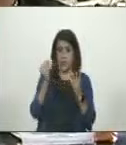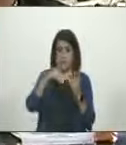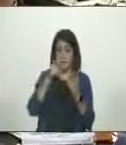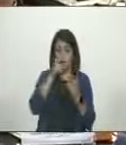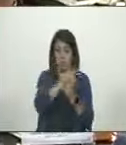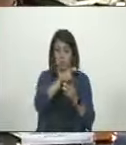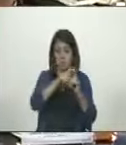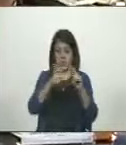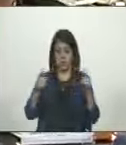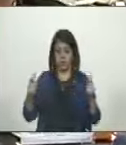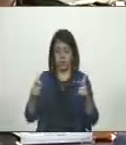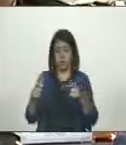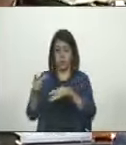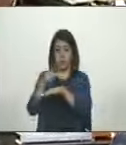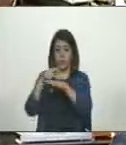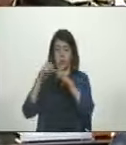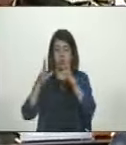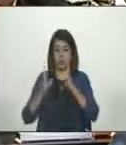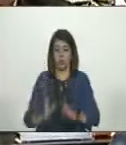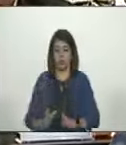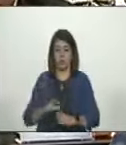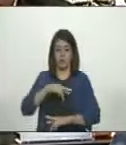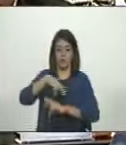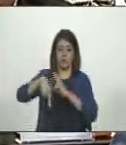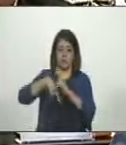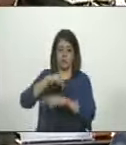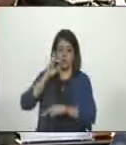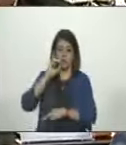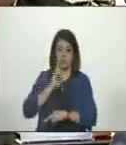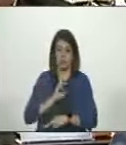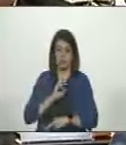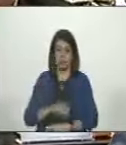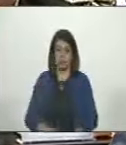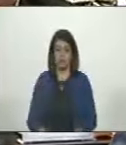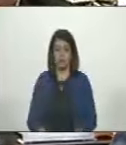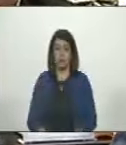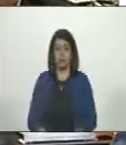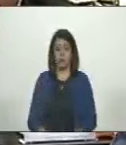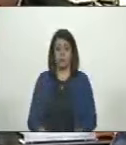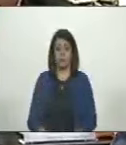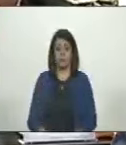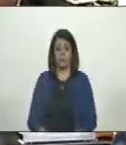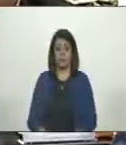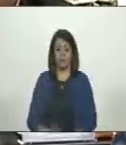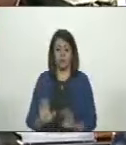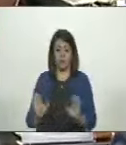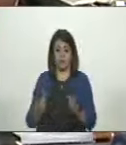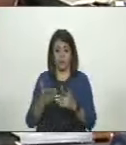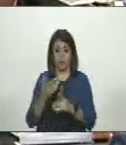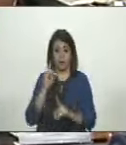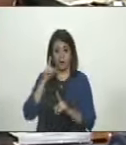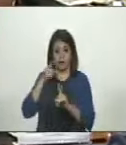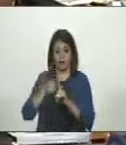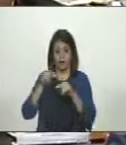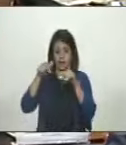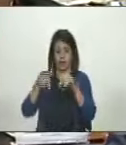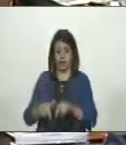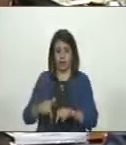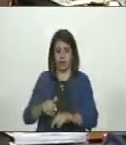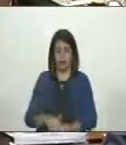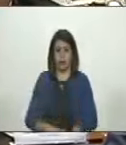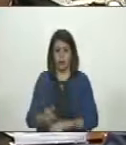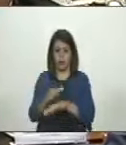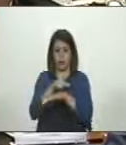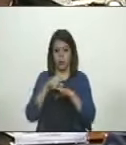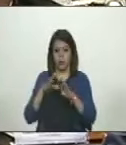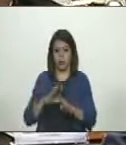mayor población, están gobernadas por la revolución bolivariana. Es decir, es un sinsentido atribuirle esto al